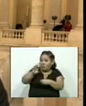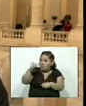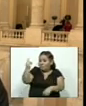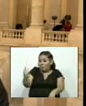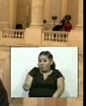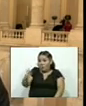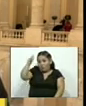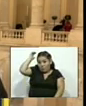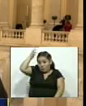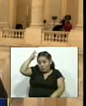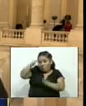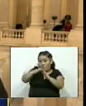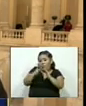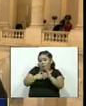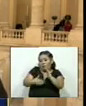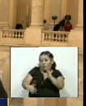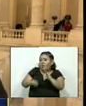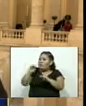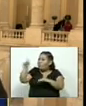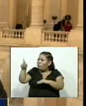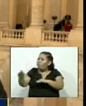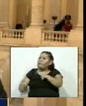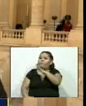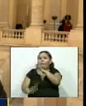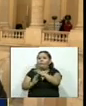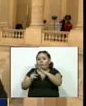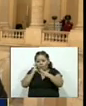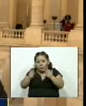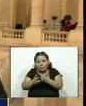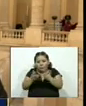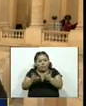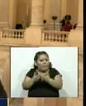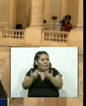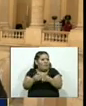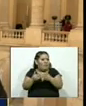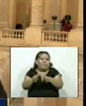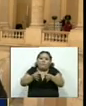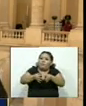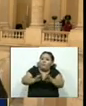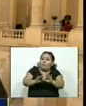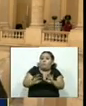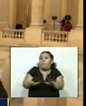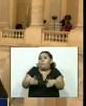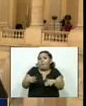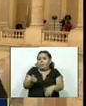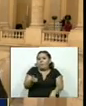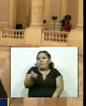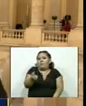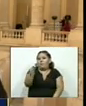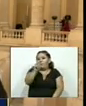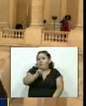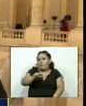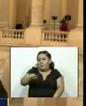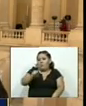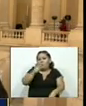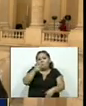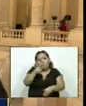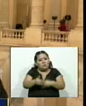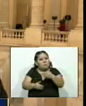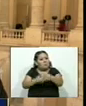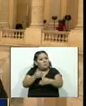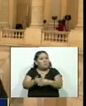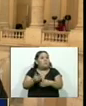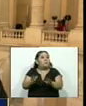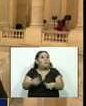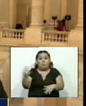y a la Casa Blanca de obstaculizar la investigación en todas las formas entre tanto la semana próxima el proceso seguirá adelante